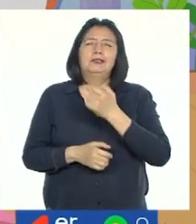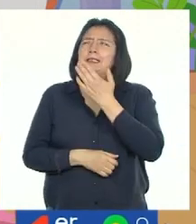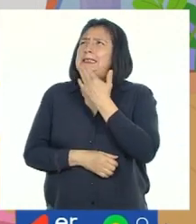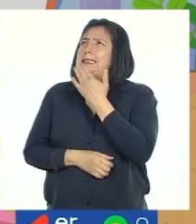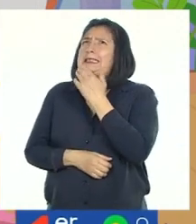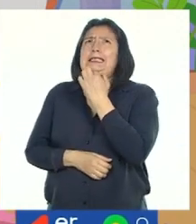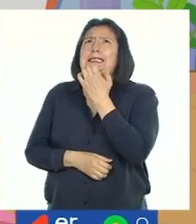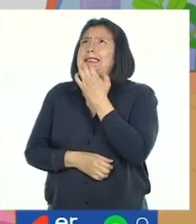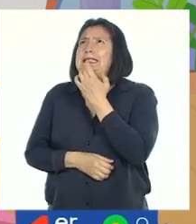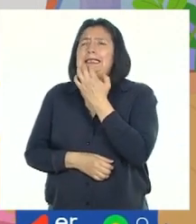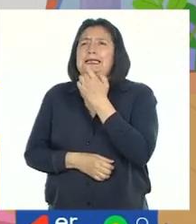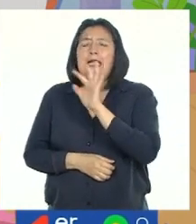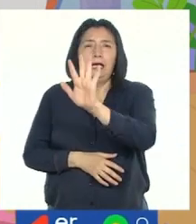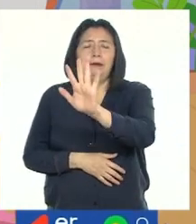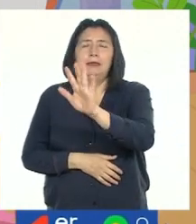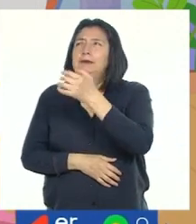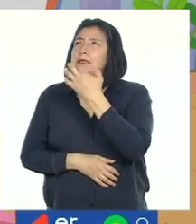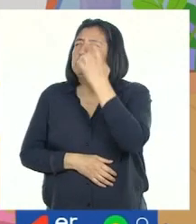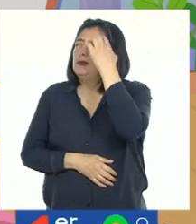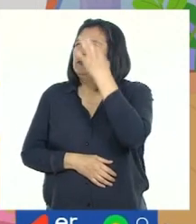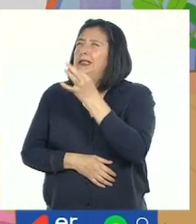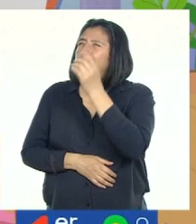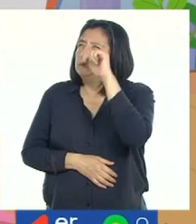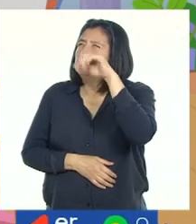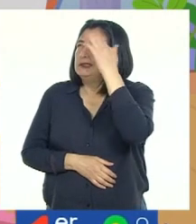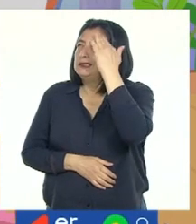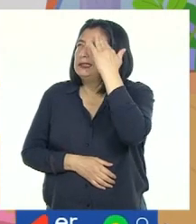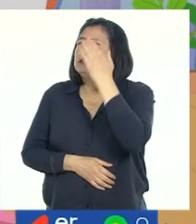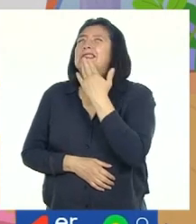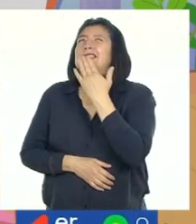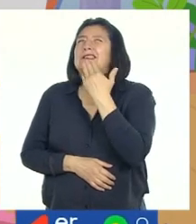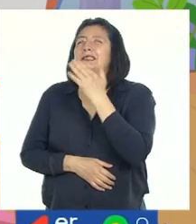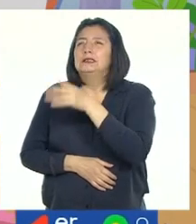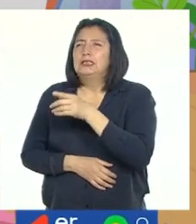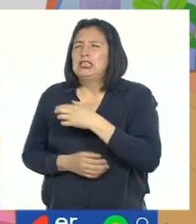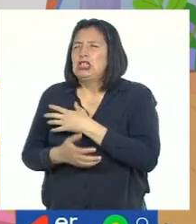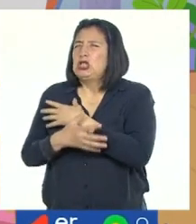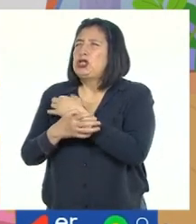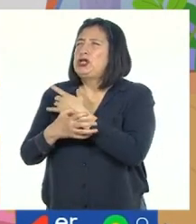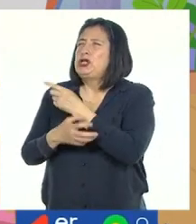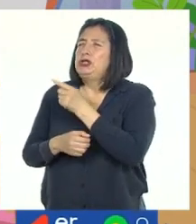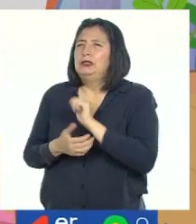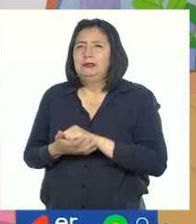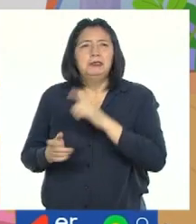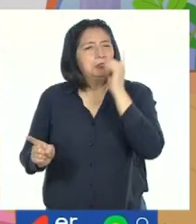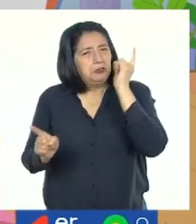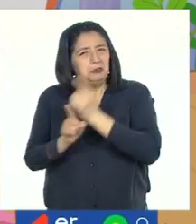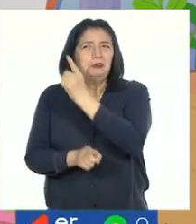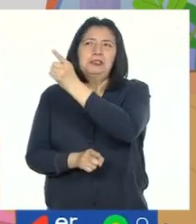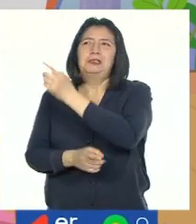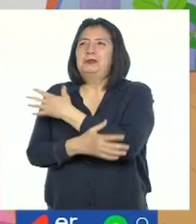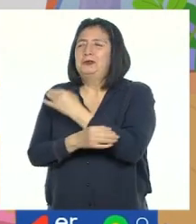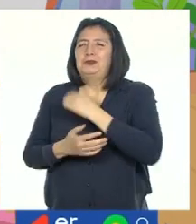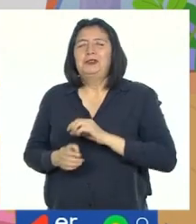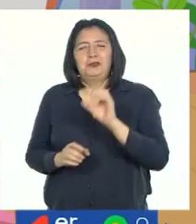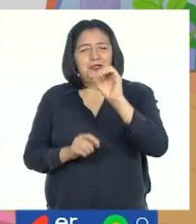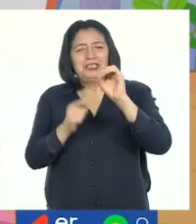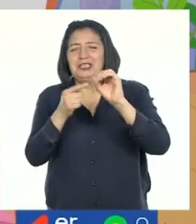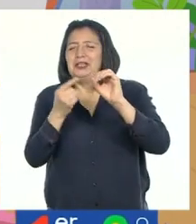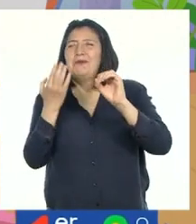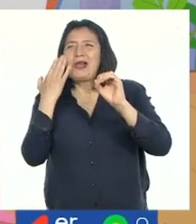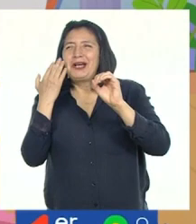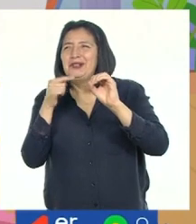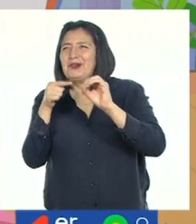¿Quién es? Espera. Creo que sé quién es. ¡Oh! Así es, osito. Es globulín.